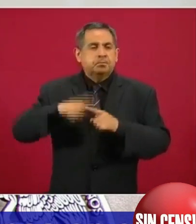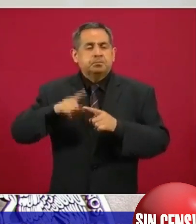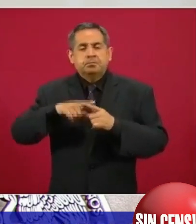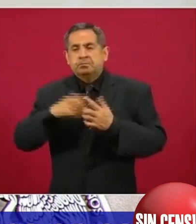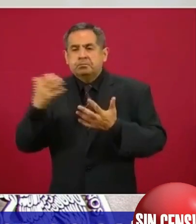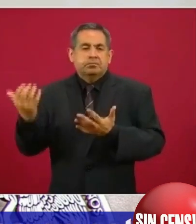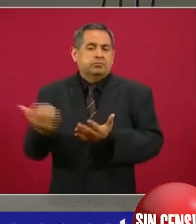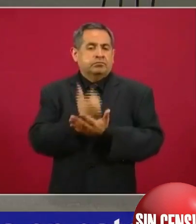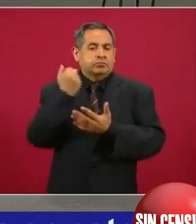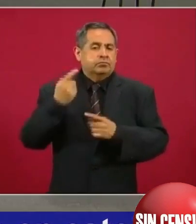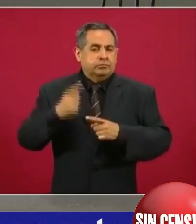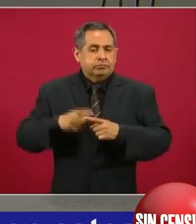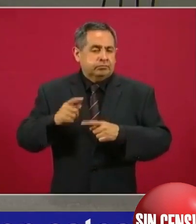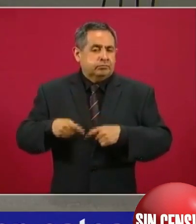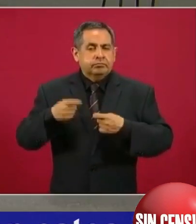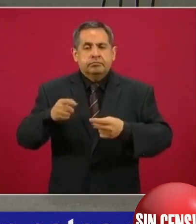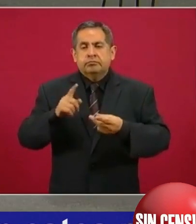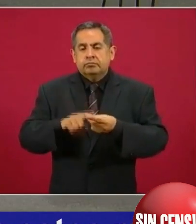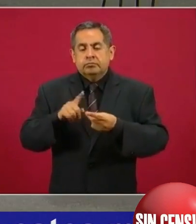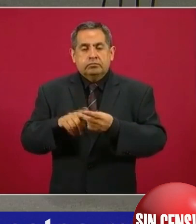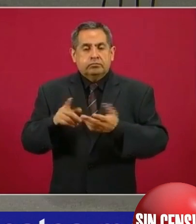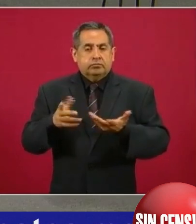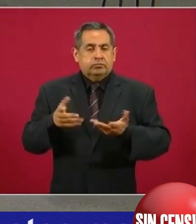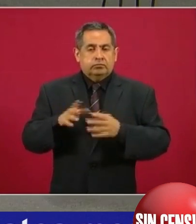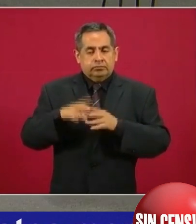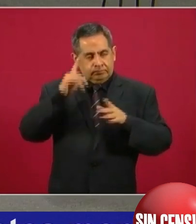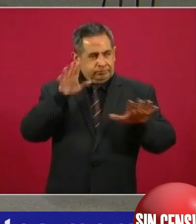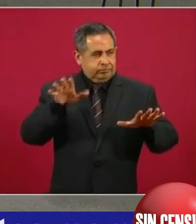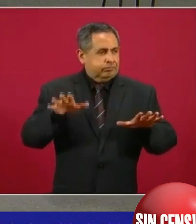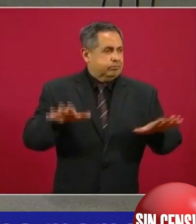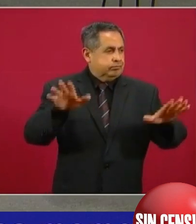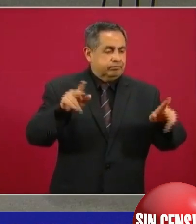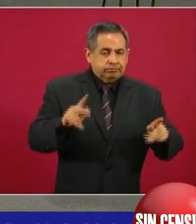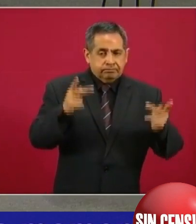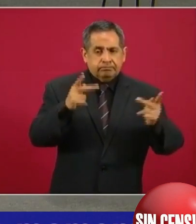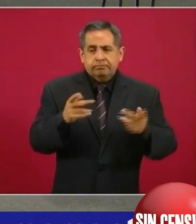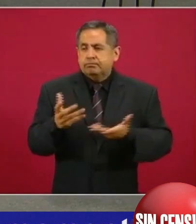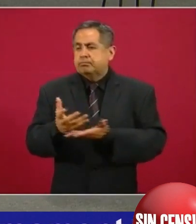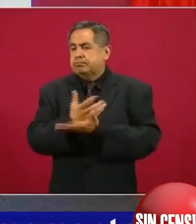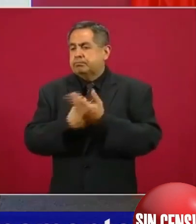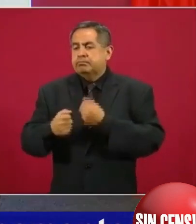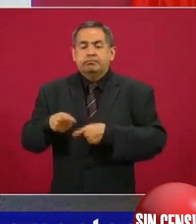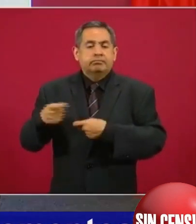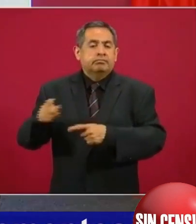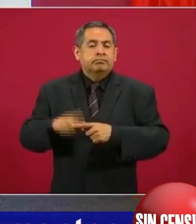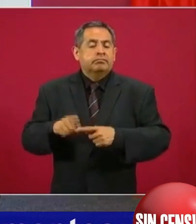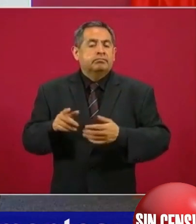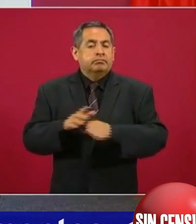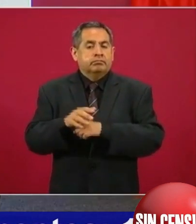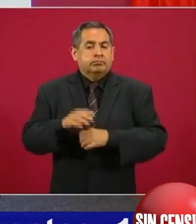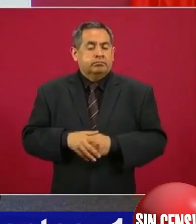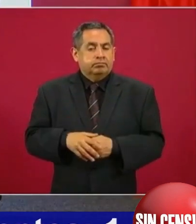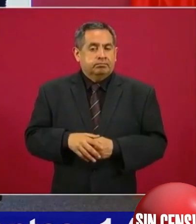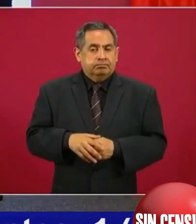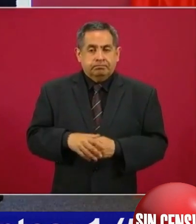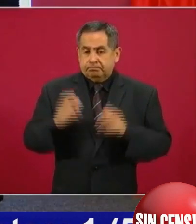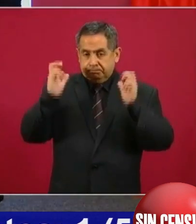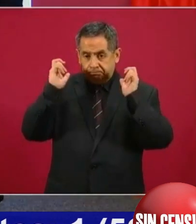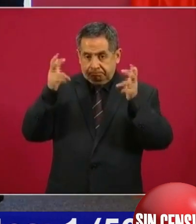este sorteo, el equivalente al avión presidencial. Es la entidad Chiapas,